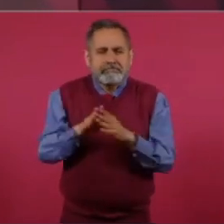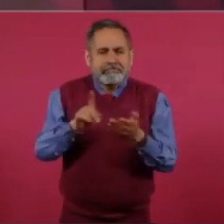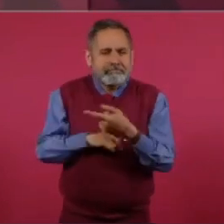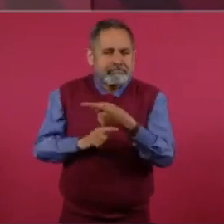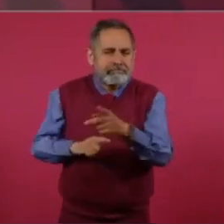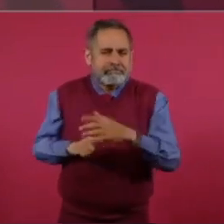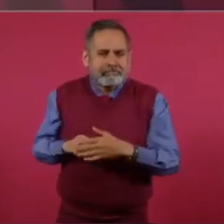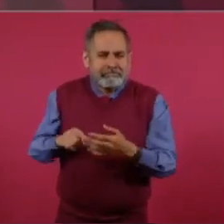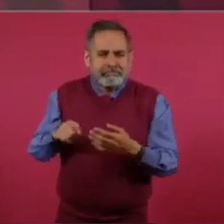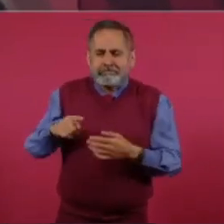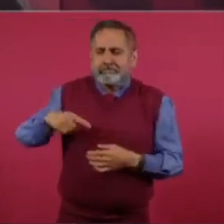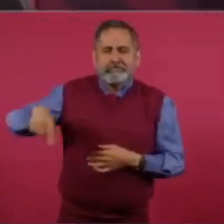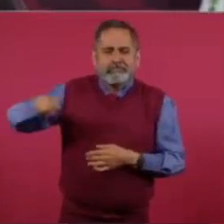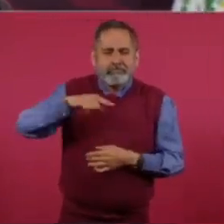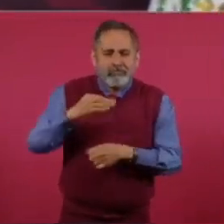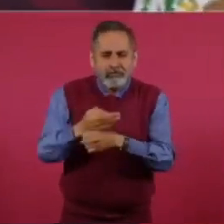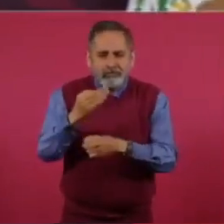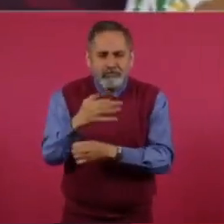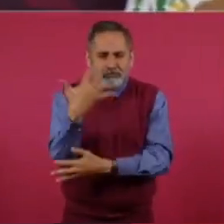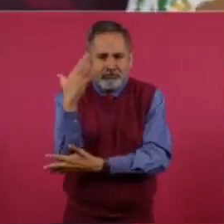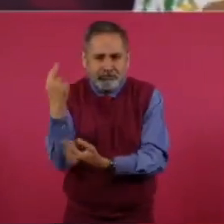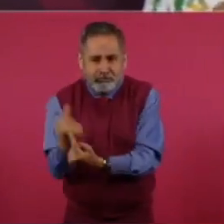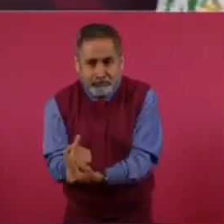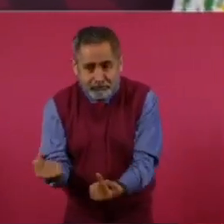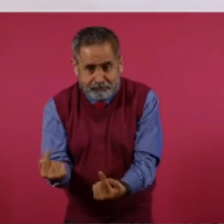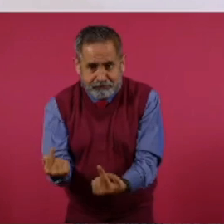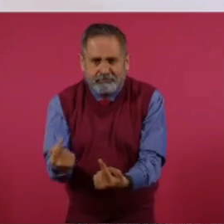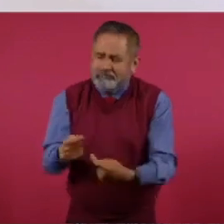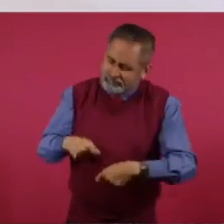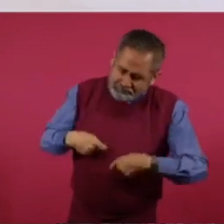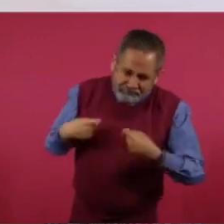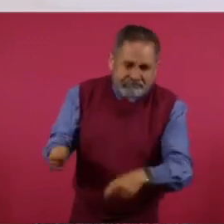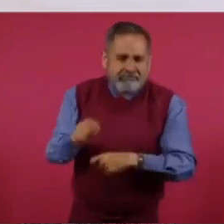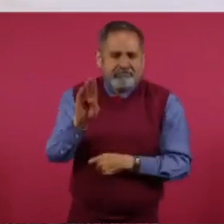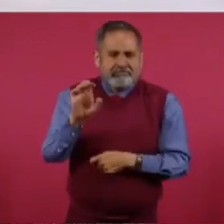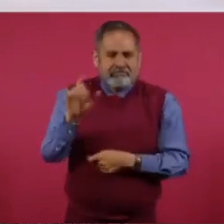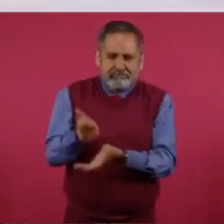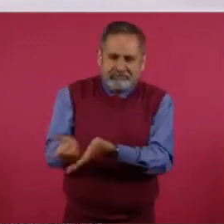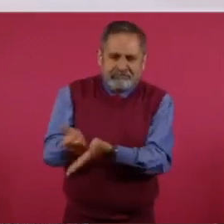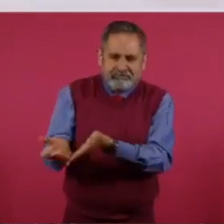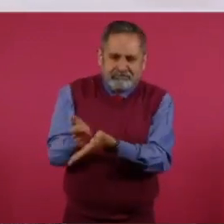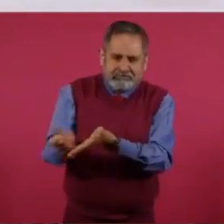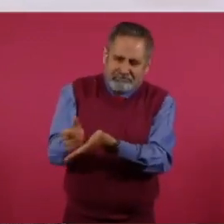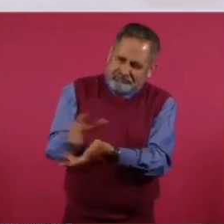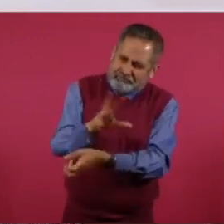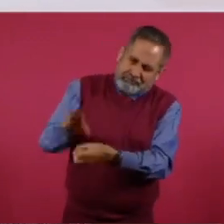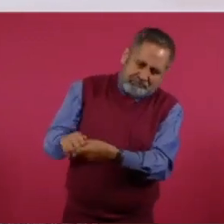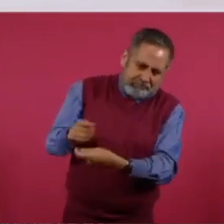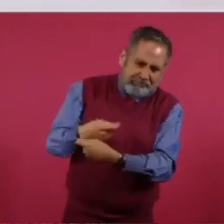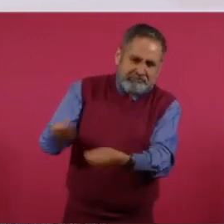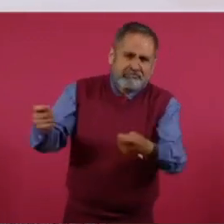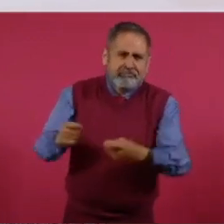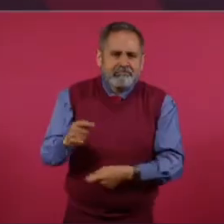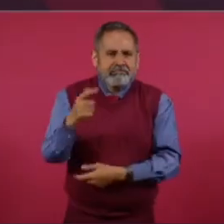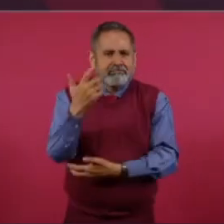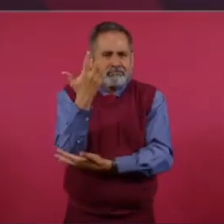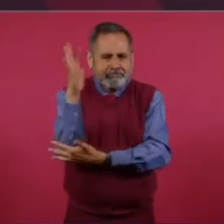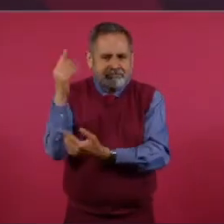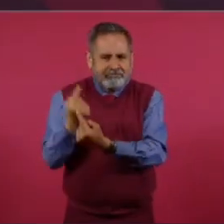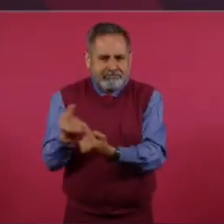todos los que están en kinder, preescolar,